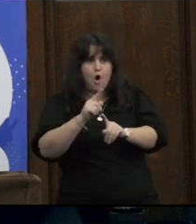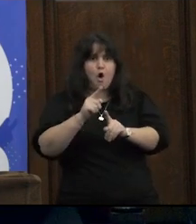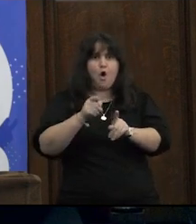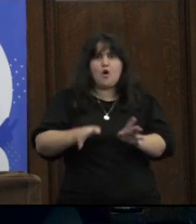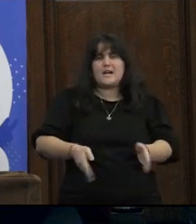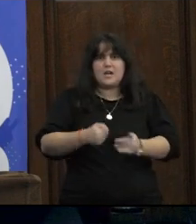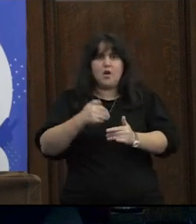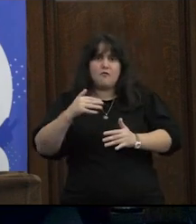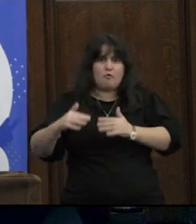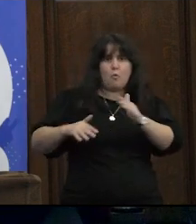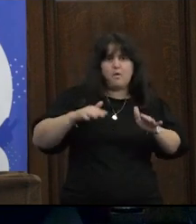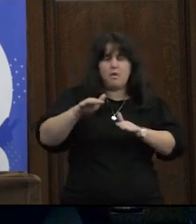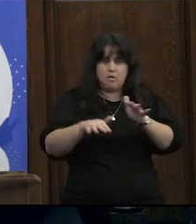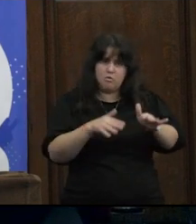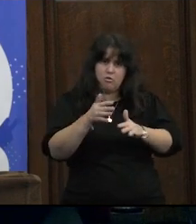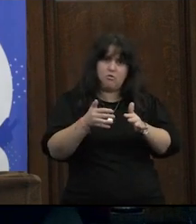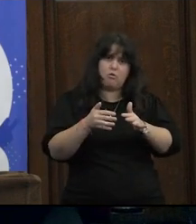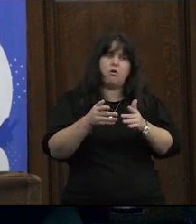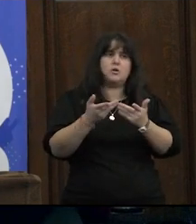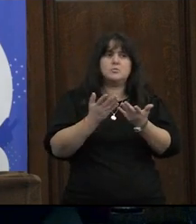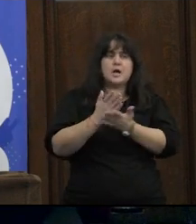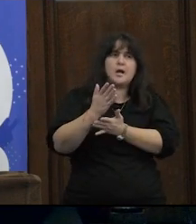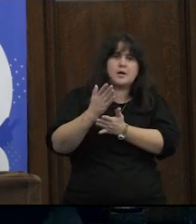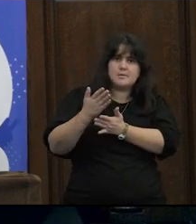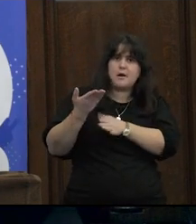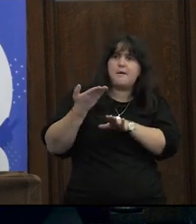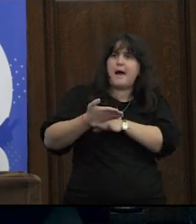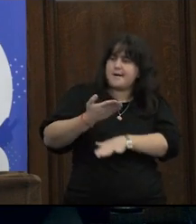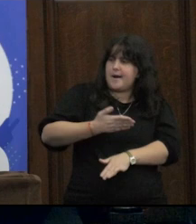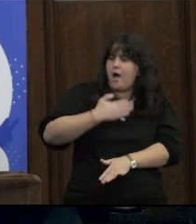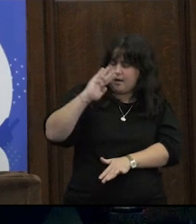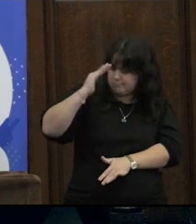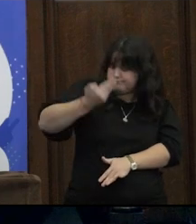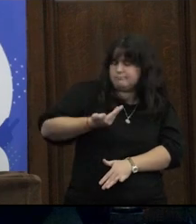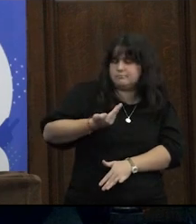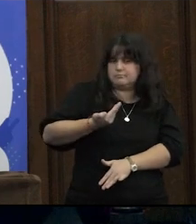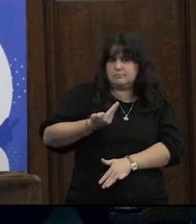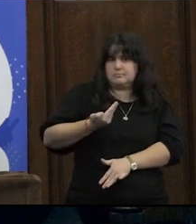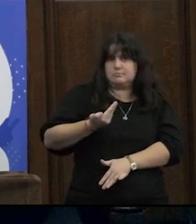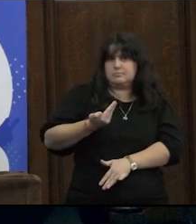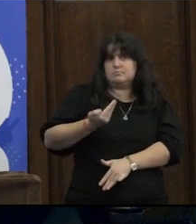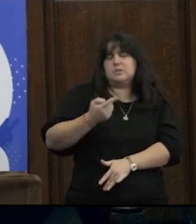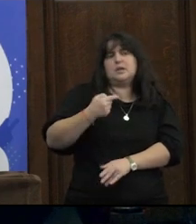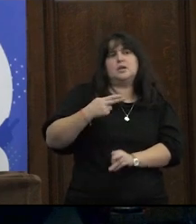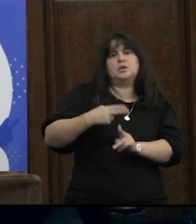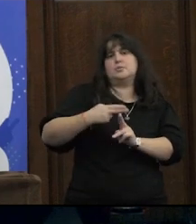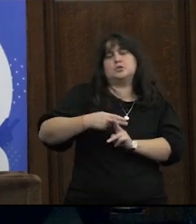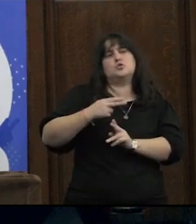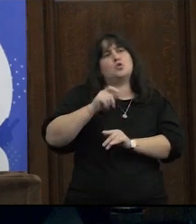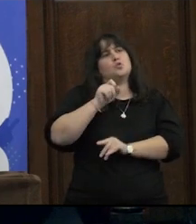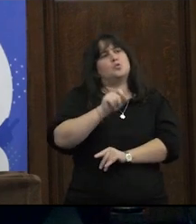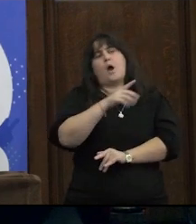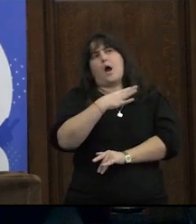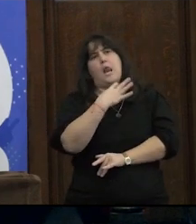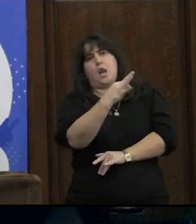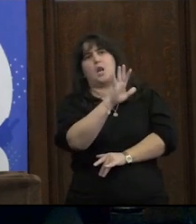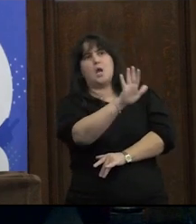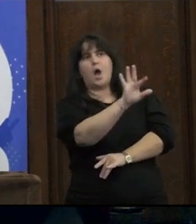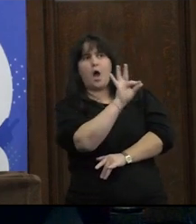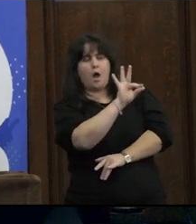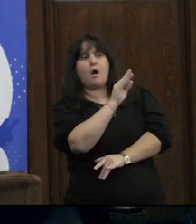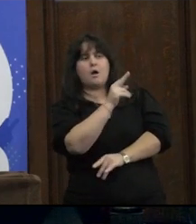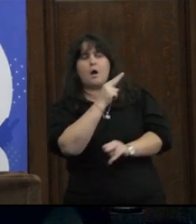género fluido pero sí es cada vez más como parte de las demandas de reconocimiento el llamarme por el pronombre